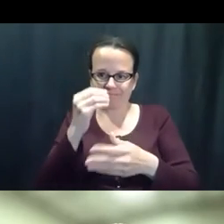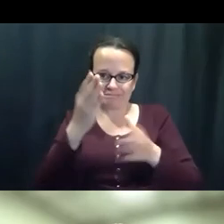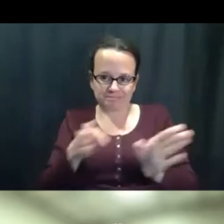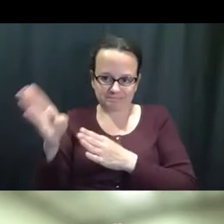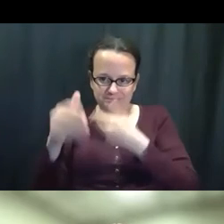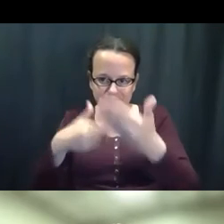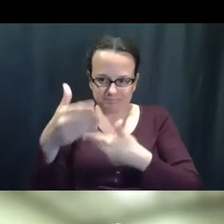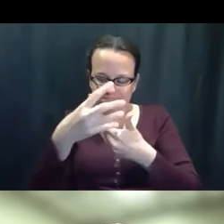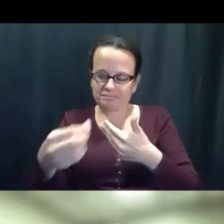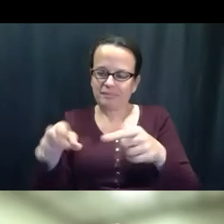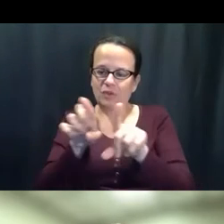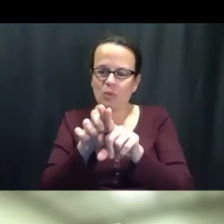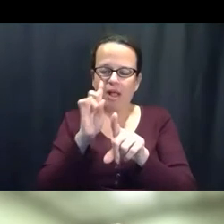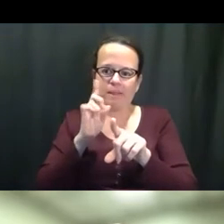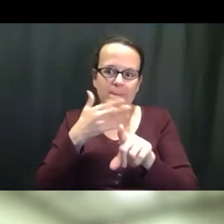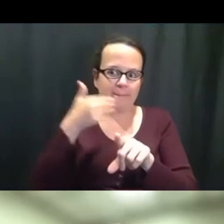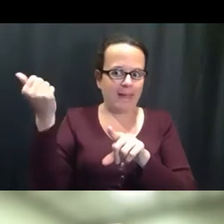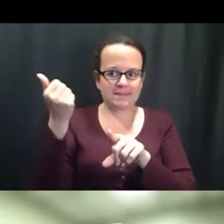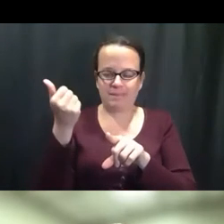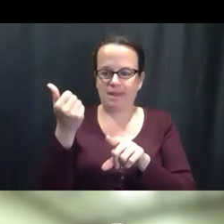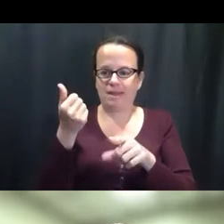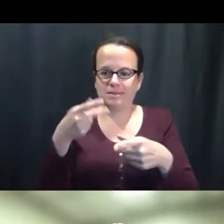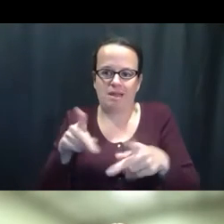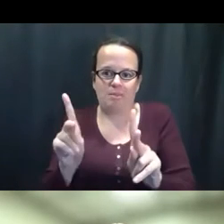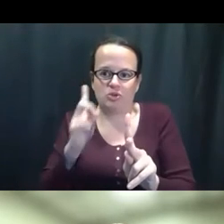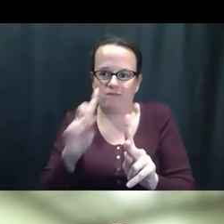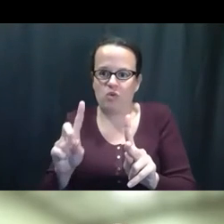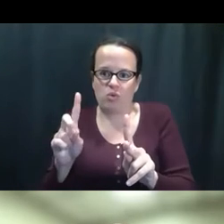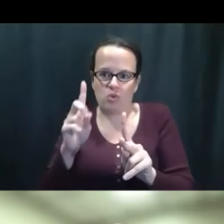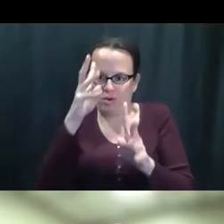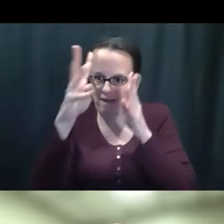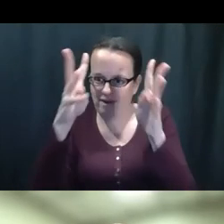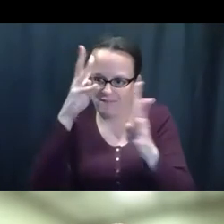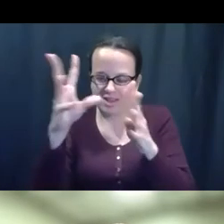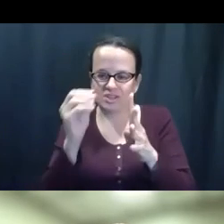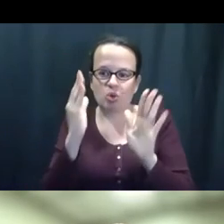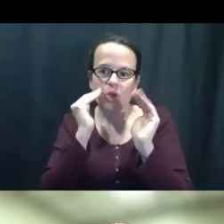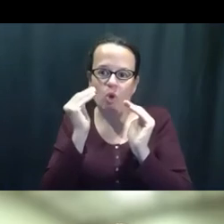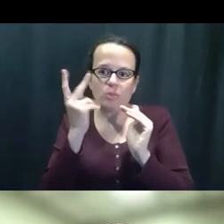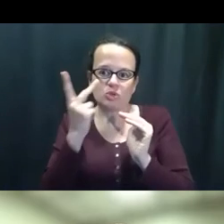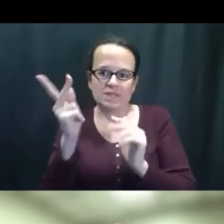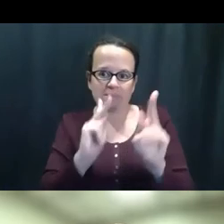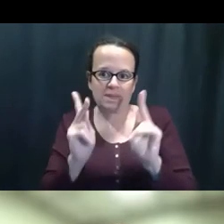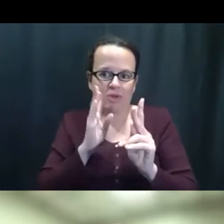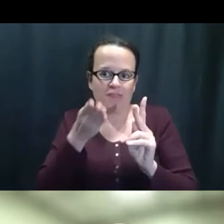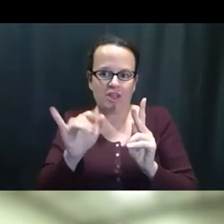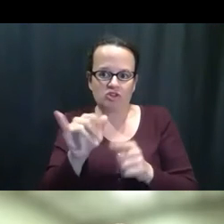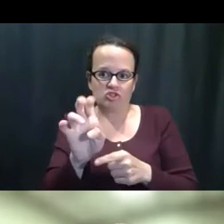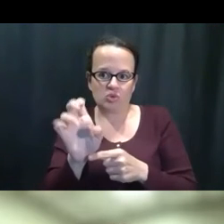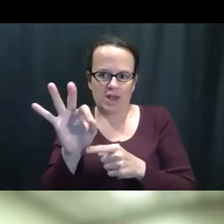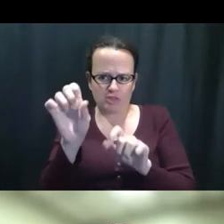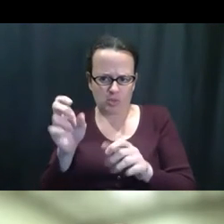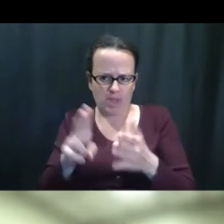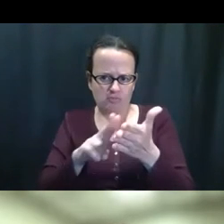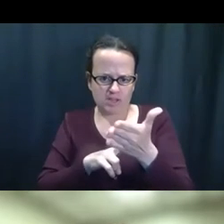de apoyo directo. Y también, eh, cómo maximizar las oportunidades. Así que el